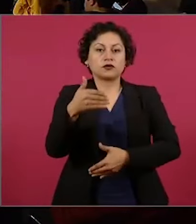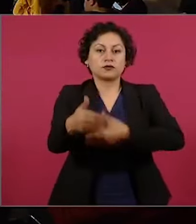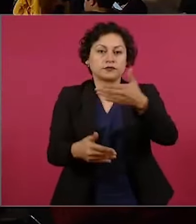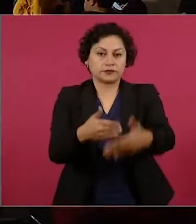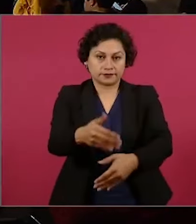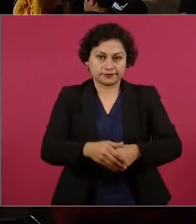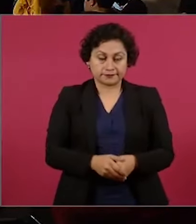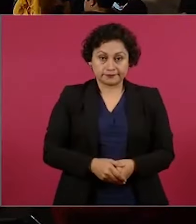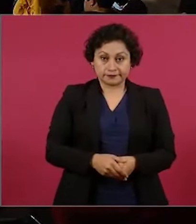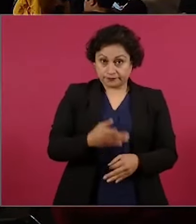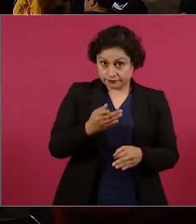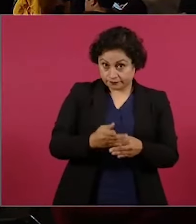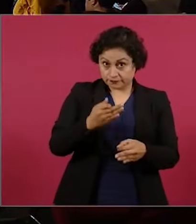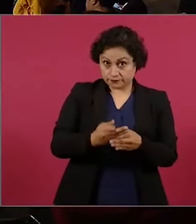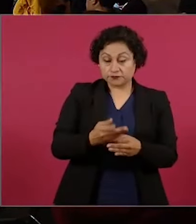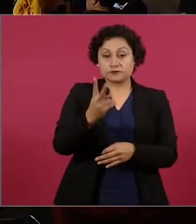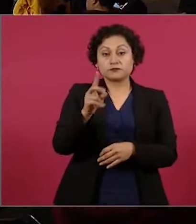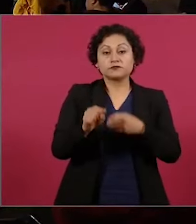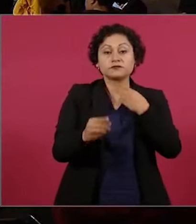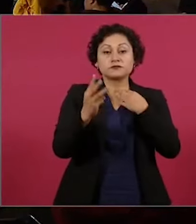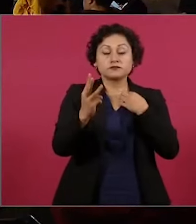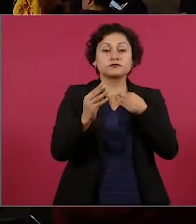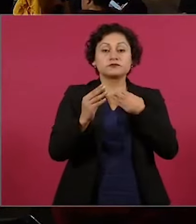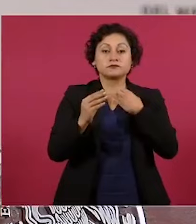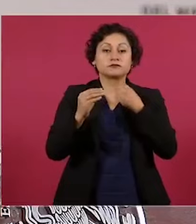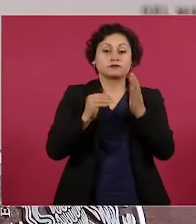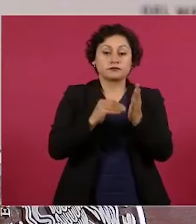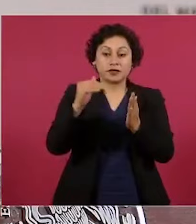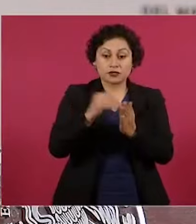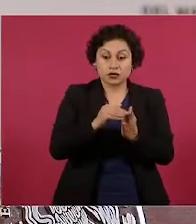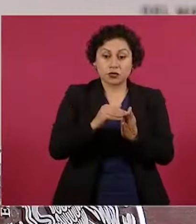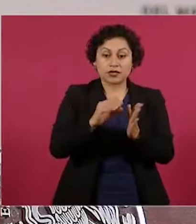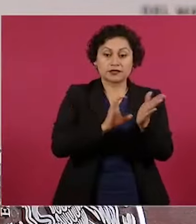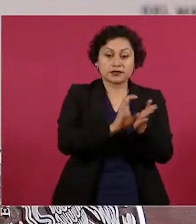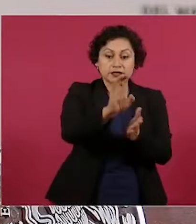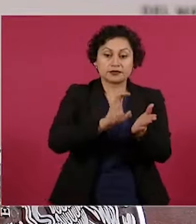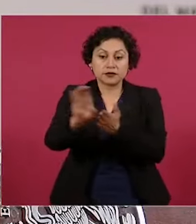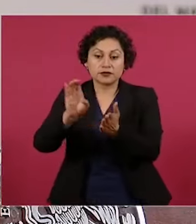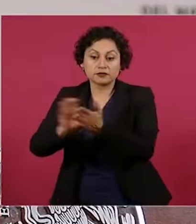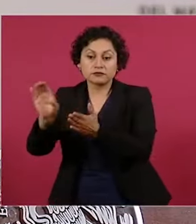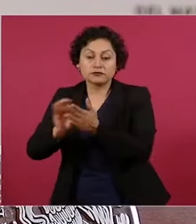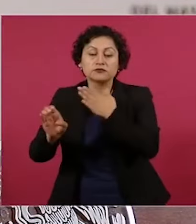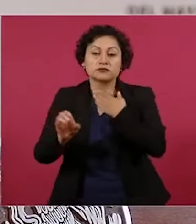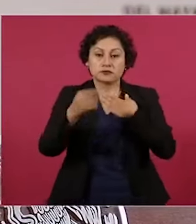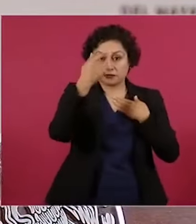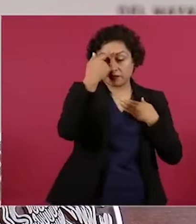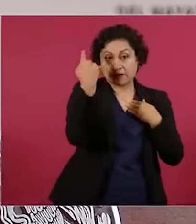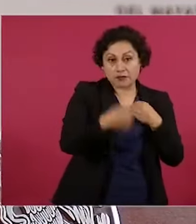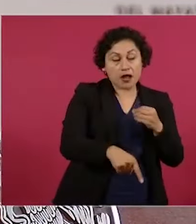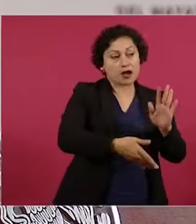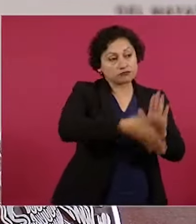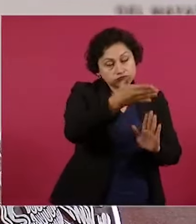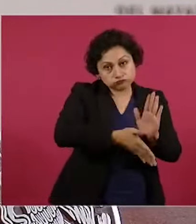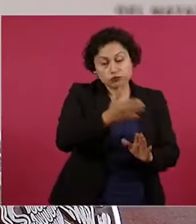.3 millones de créditos de financiamientos en distintas materias, compra, construcción, remodelación,